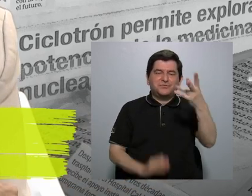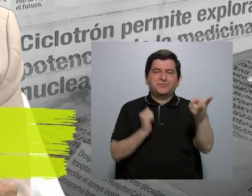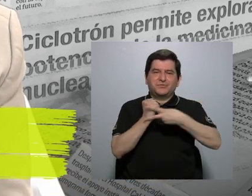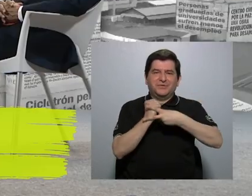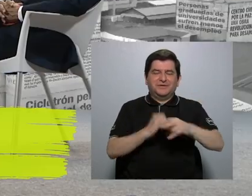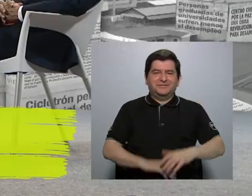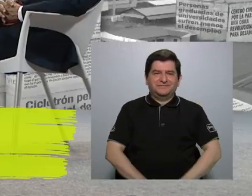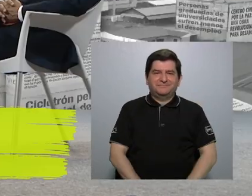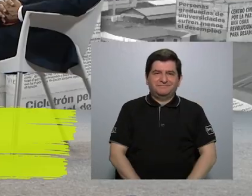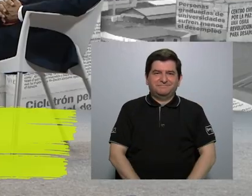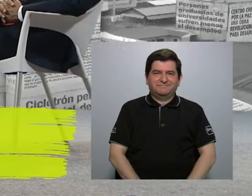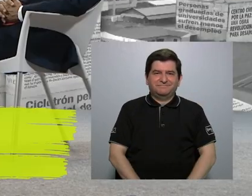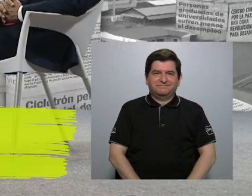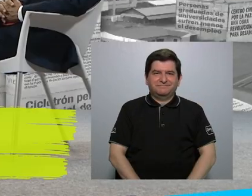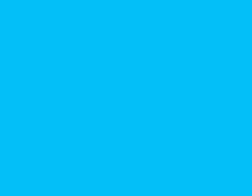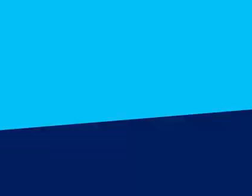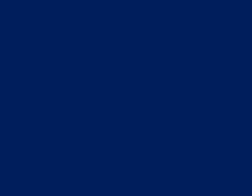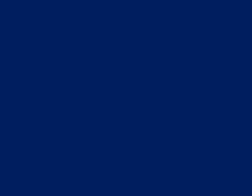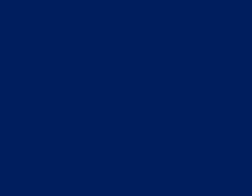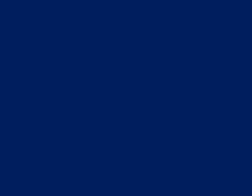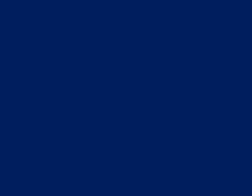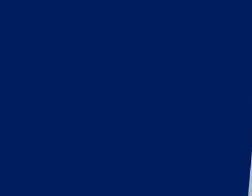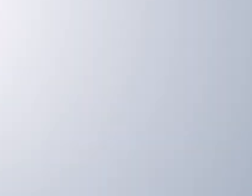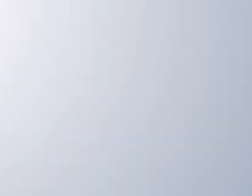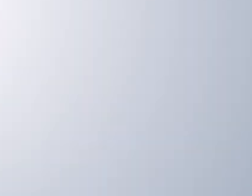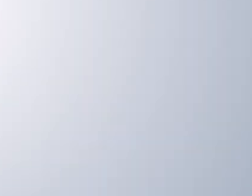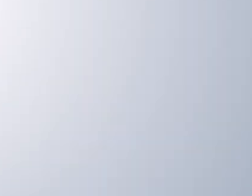vez. ¡Gracias! ¡Gracias!